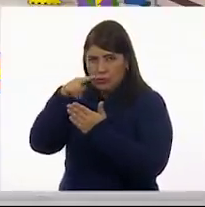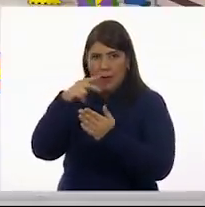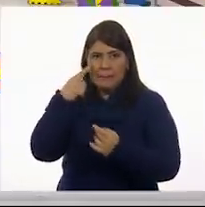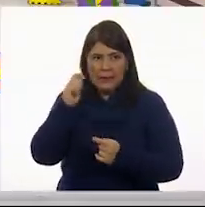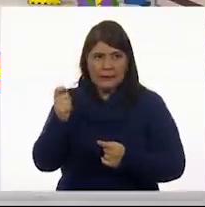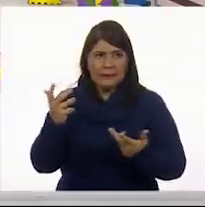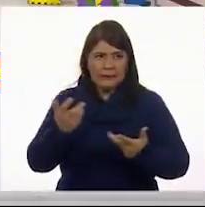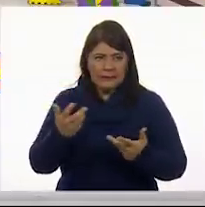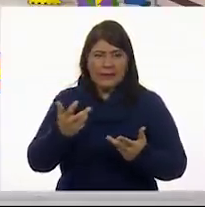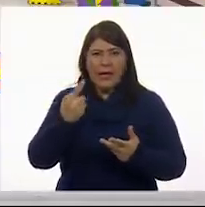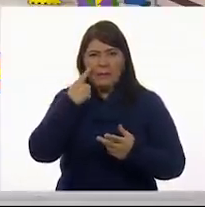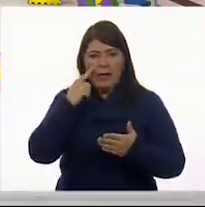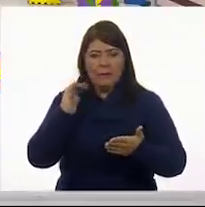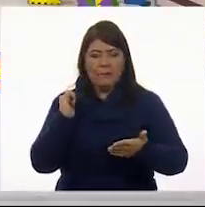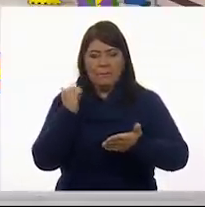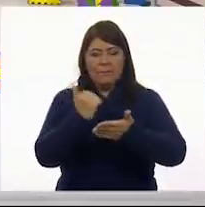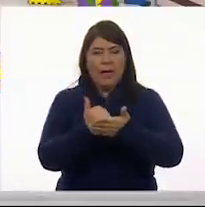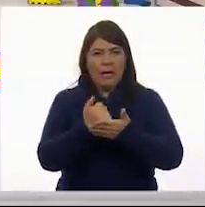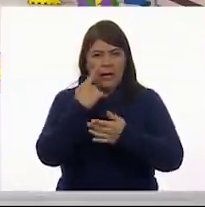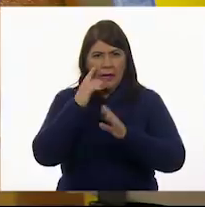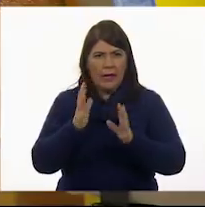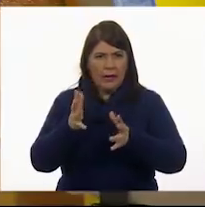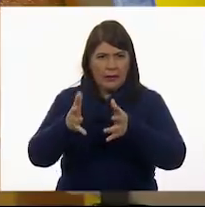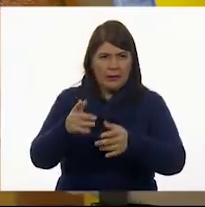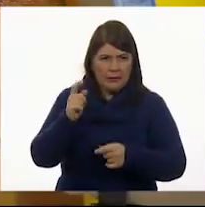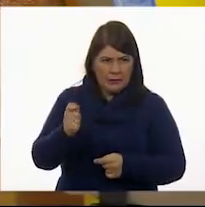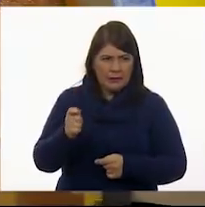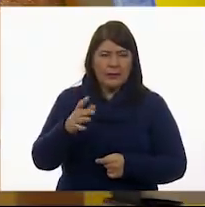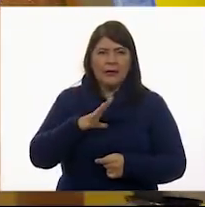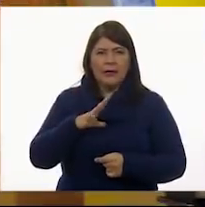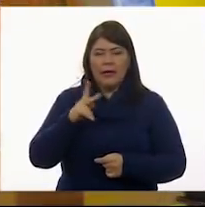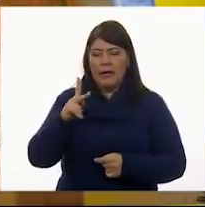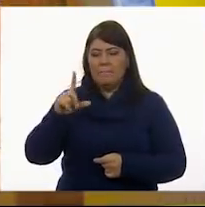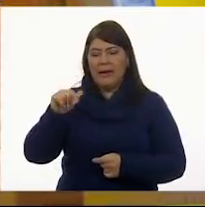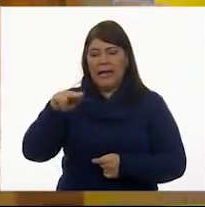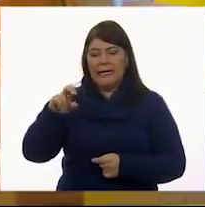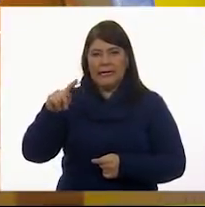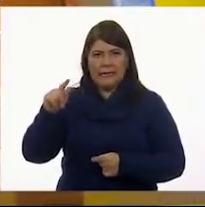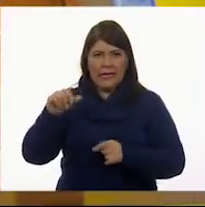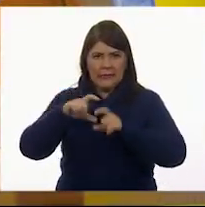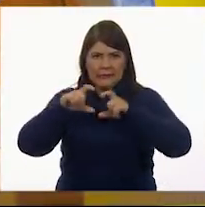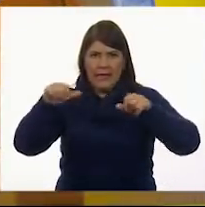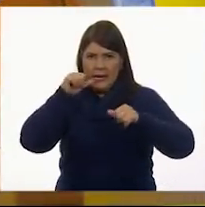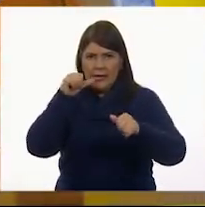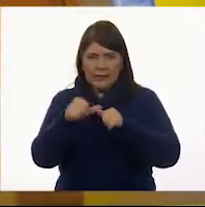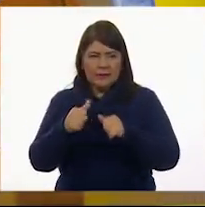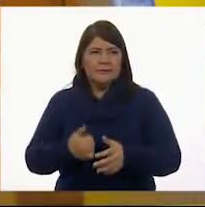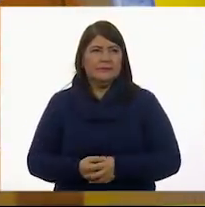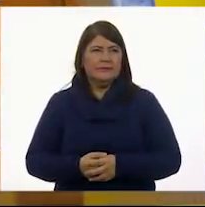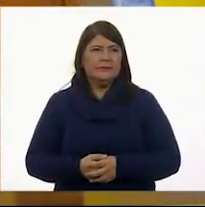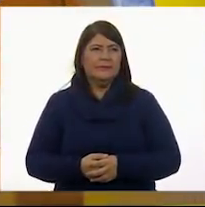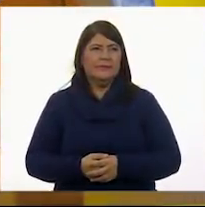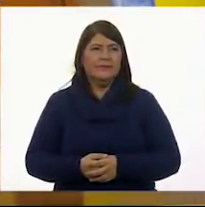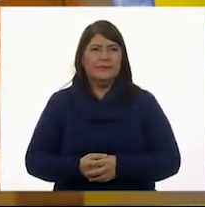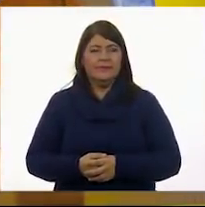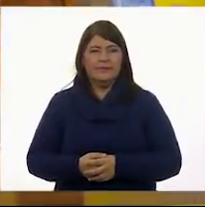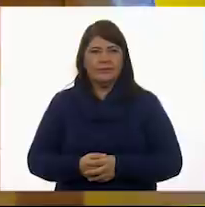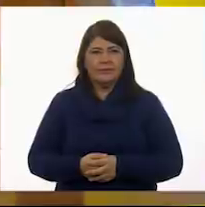lado, que se marque muy bien la del planeta. Y aquí tenemos